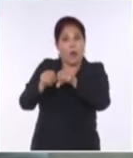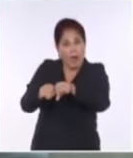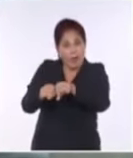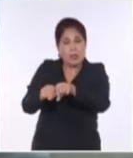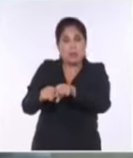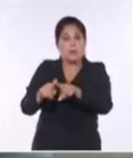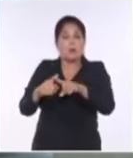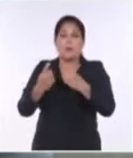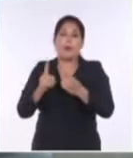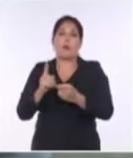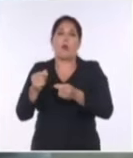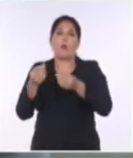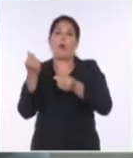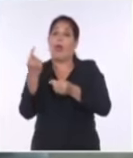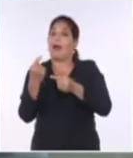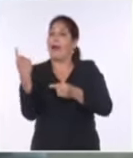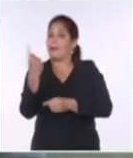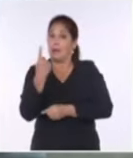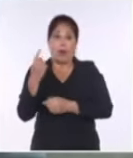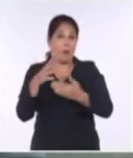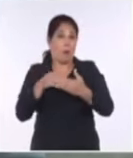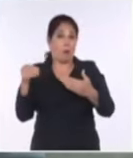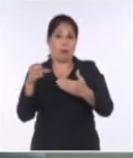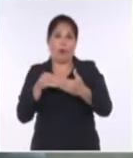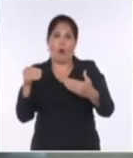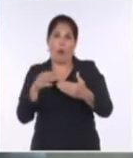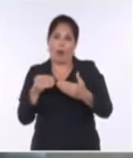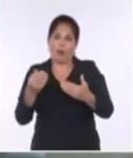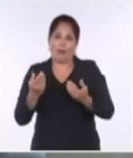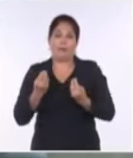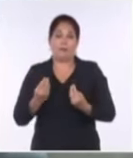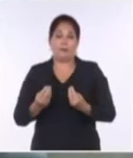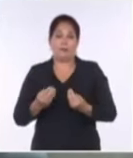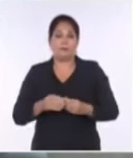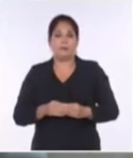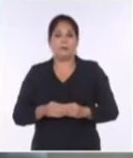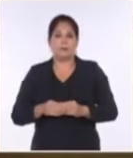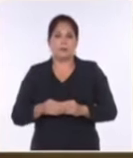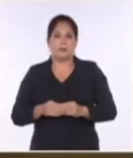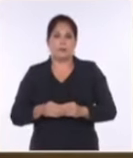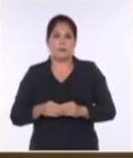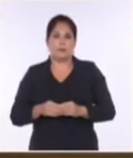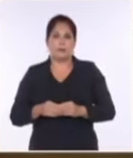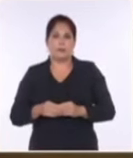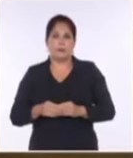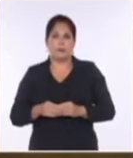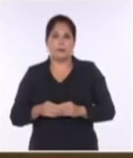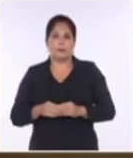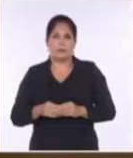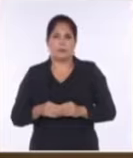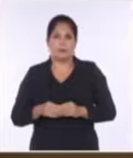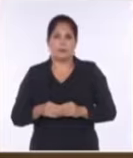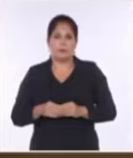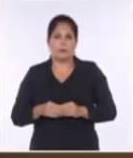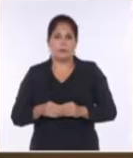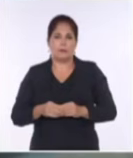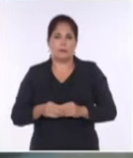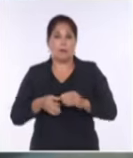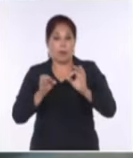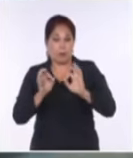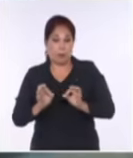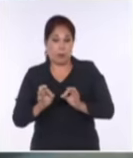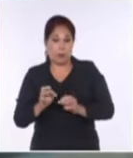pero entonces ya no es moneda nacional, sino es las tiendas MLC, lo explicaba, el problema de la dolarización parcial de la economía. Por lo tanto,